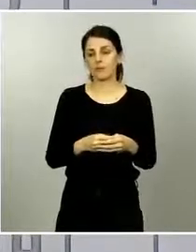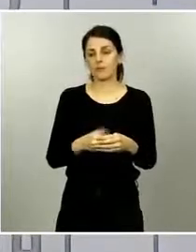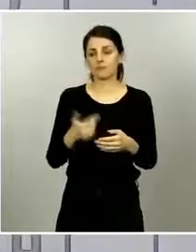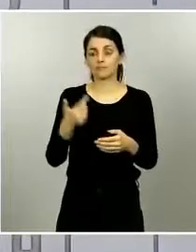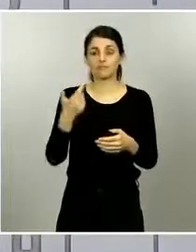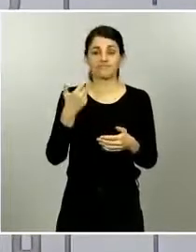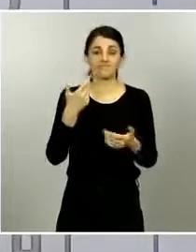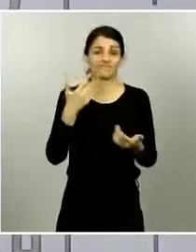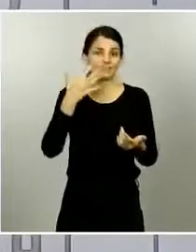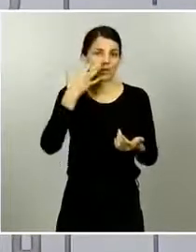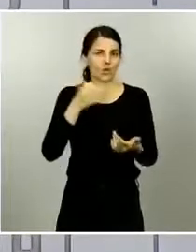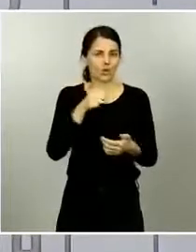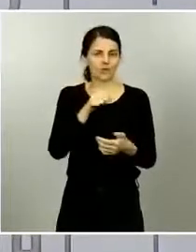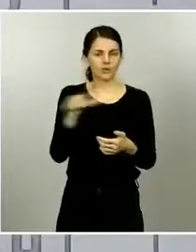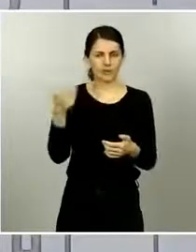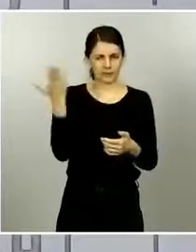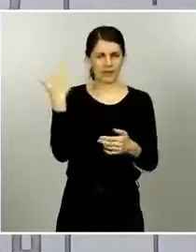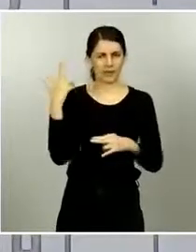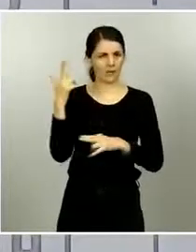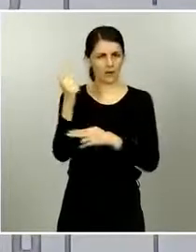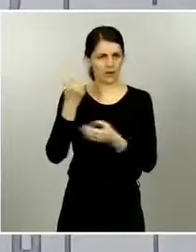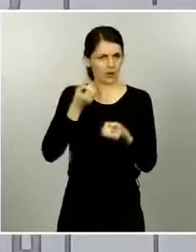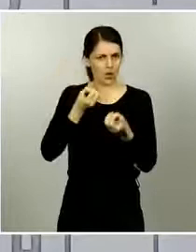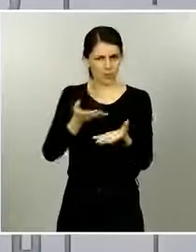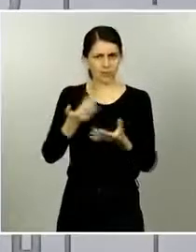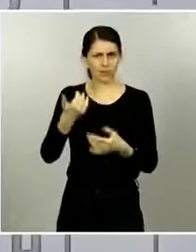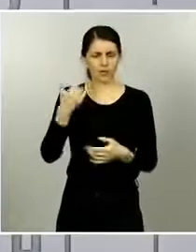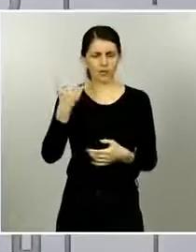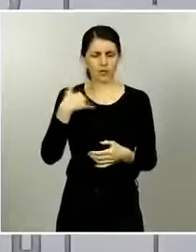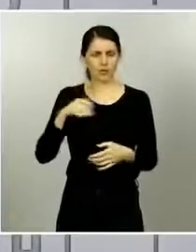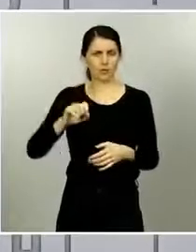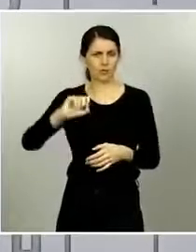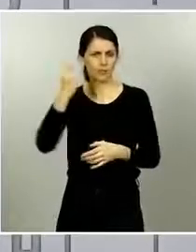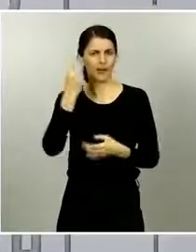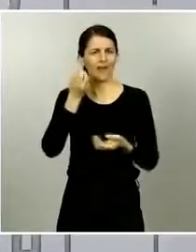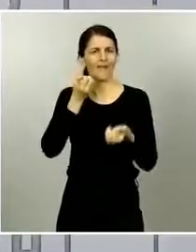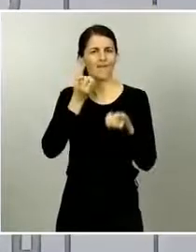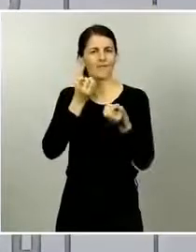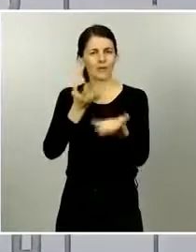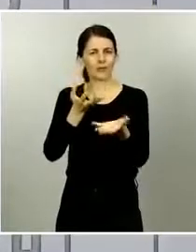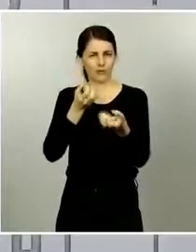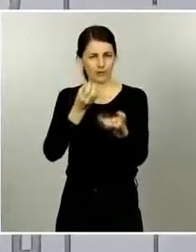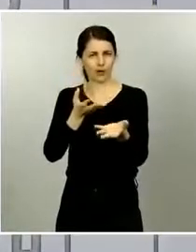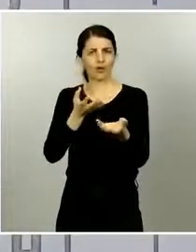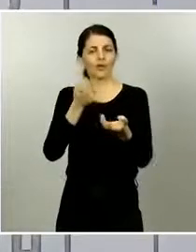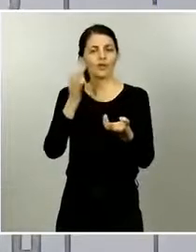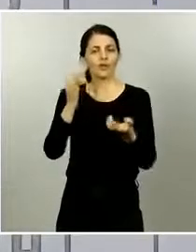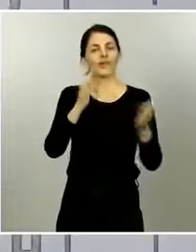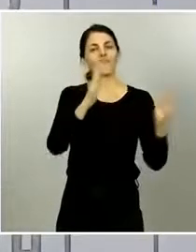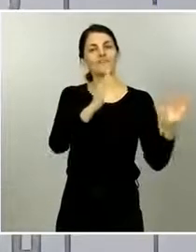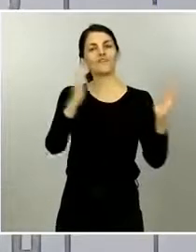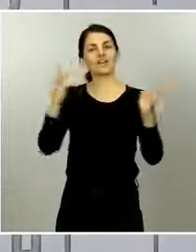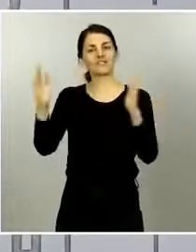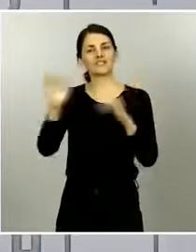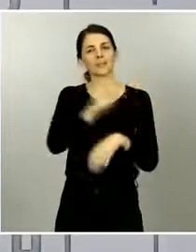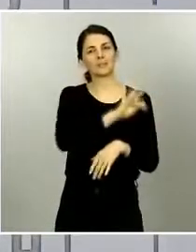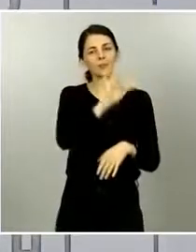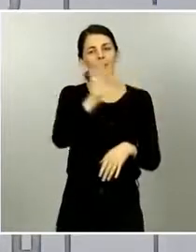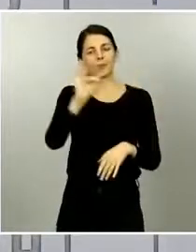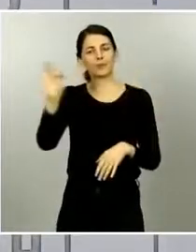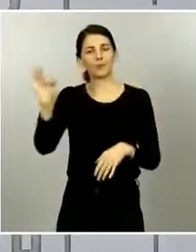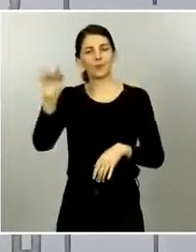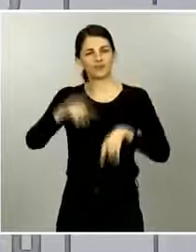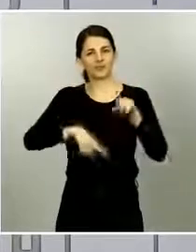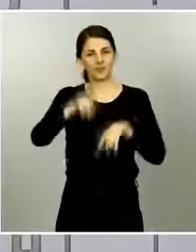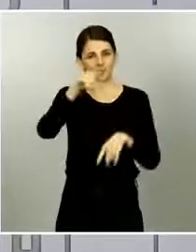hasta llegar a esas últimas conclusiones Bueno yo creo que ya lo comenté el viernes pasado cuando cuando hicimos la